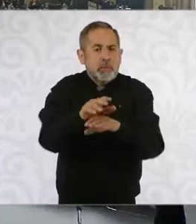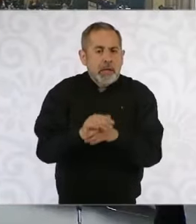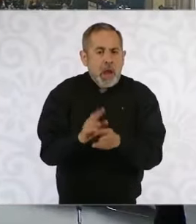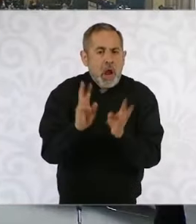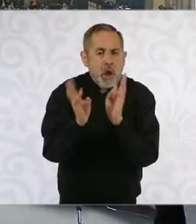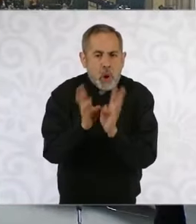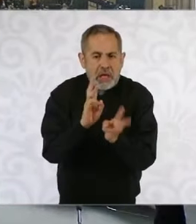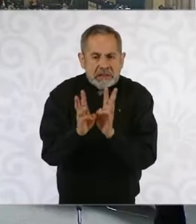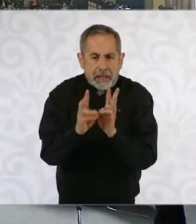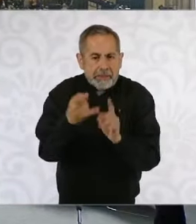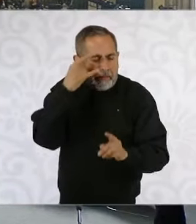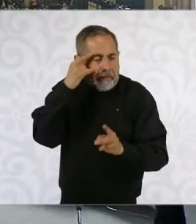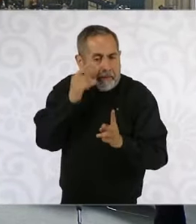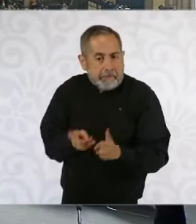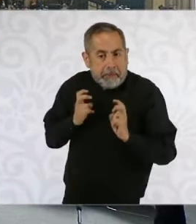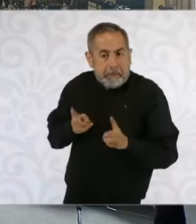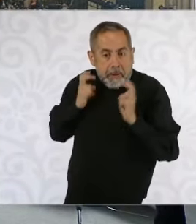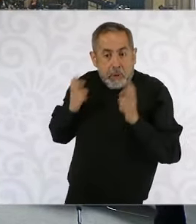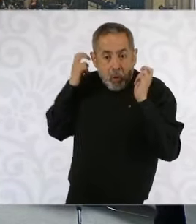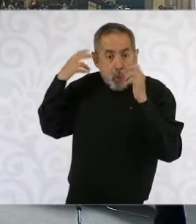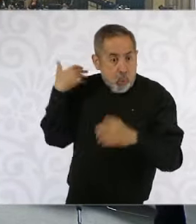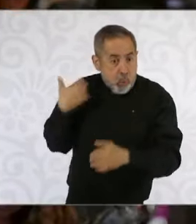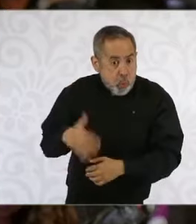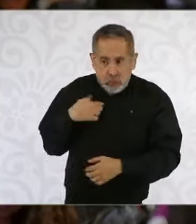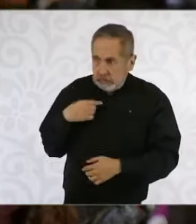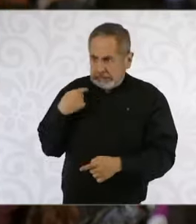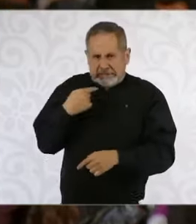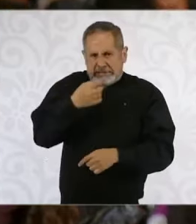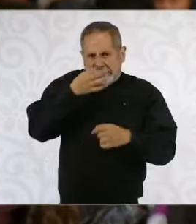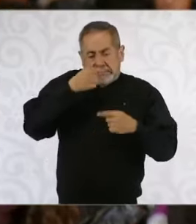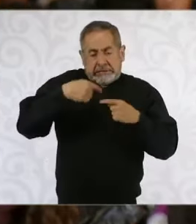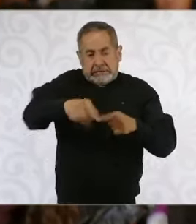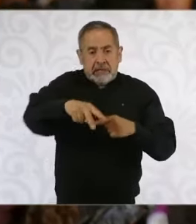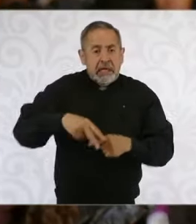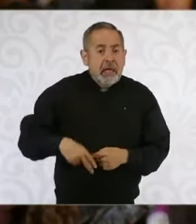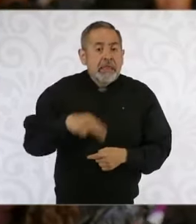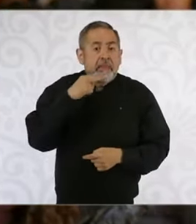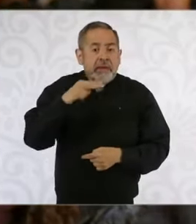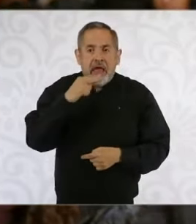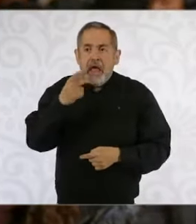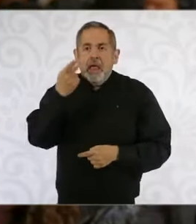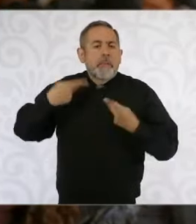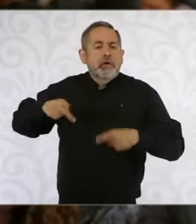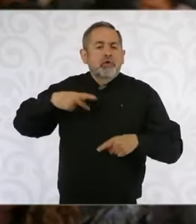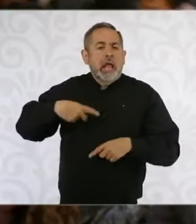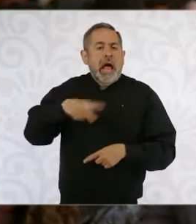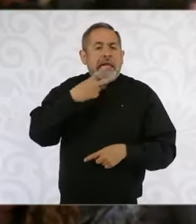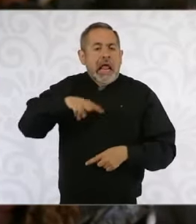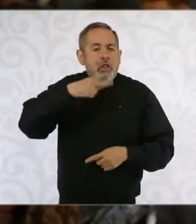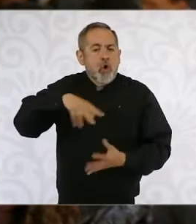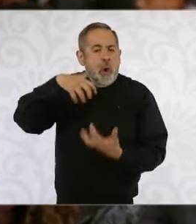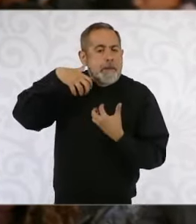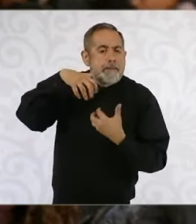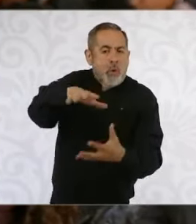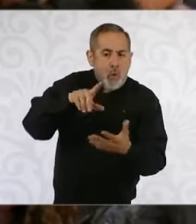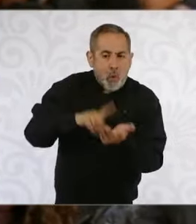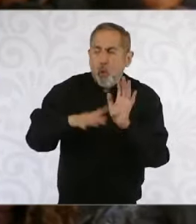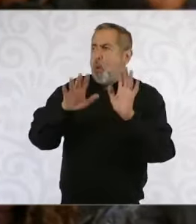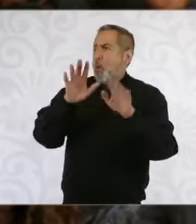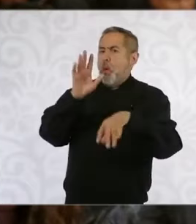bancarias, porque sobre todo en esta época navideña en que la gente va a cobrar aguinaldos, probablemente aumente y sabemos que